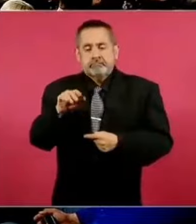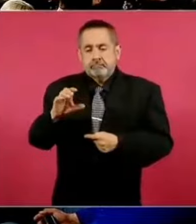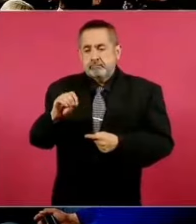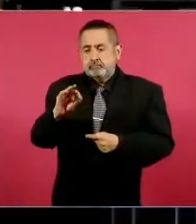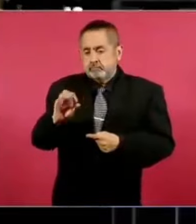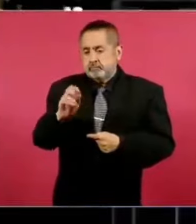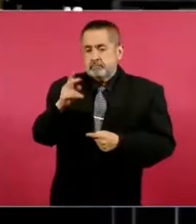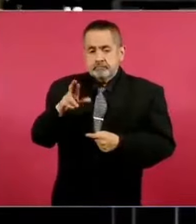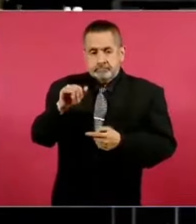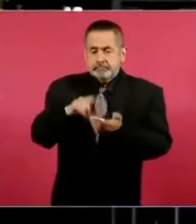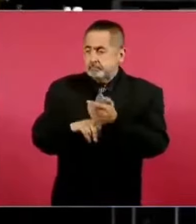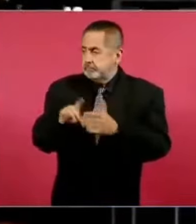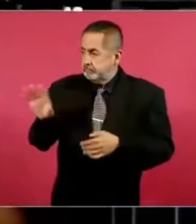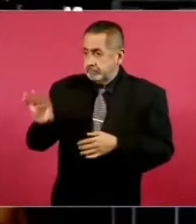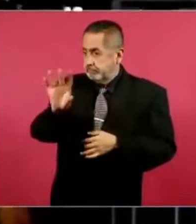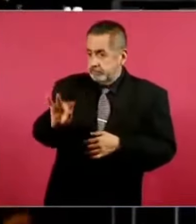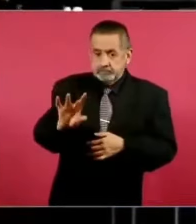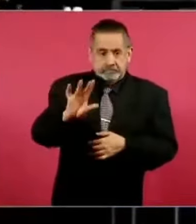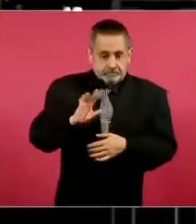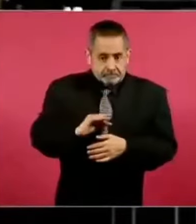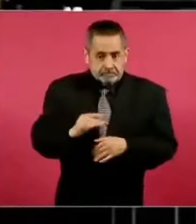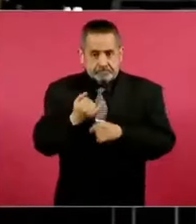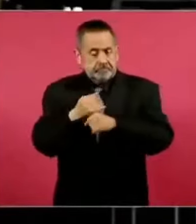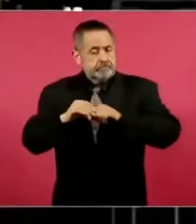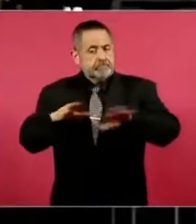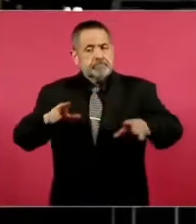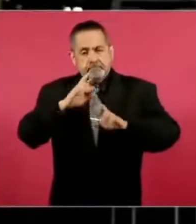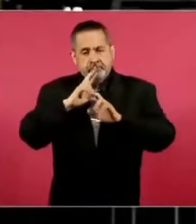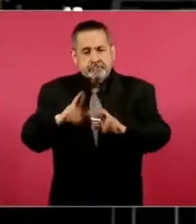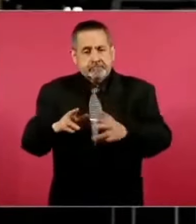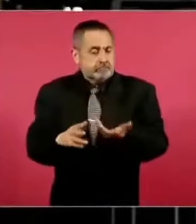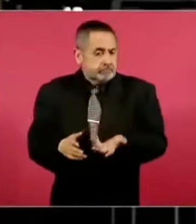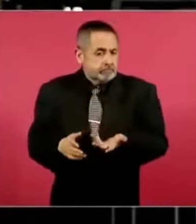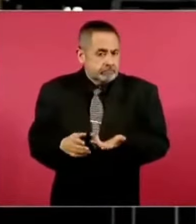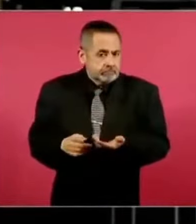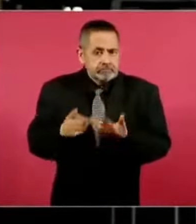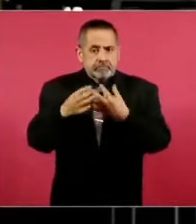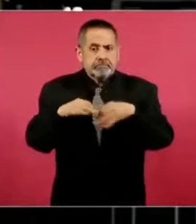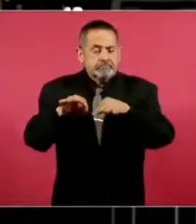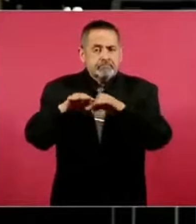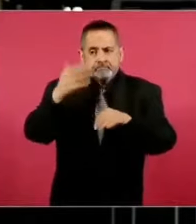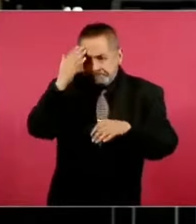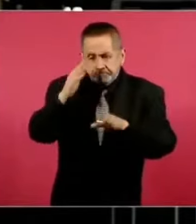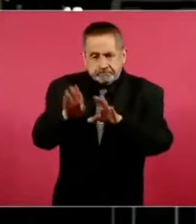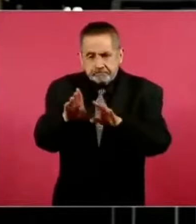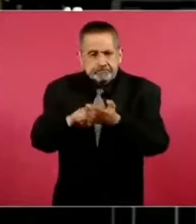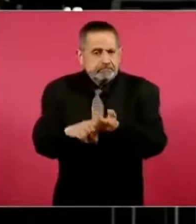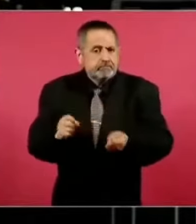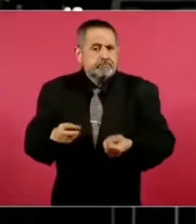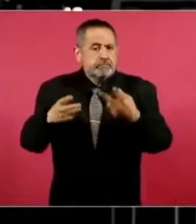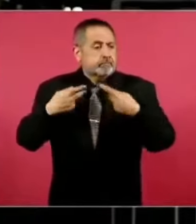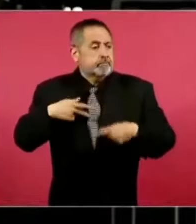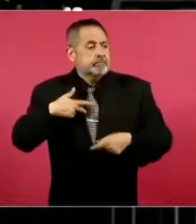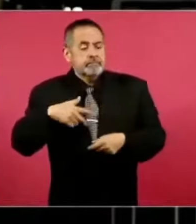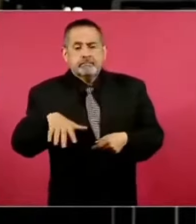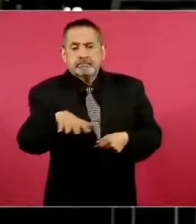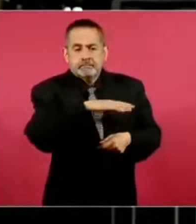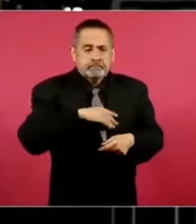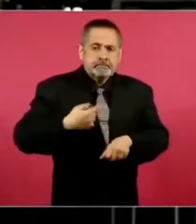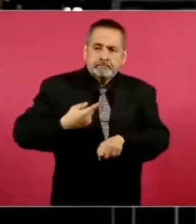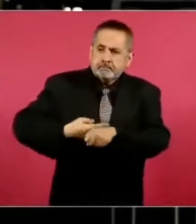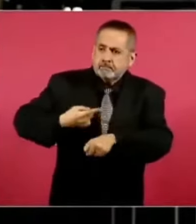de usted, presidente, que iba a dar respuesta al respecto. Sería importante saber por qué la gente sigue con estos